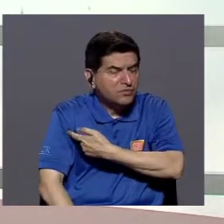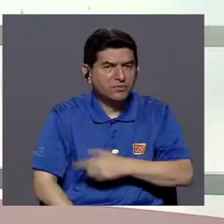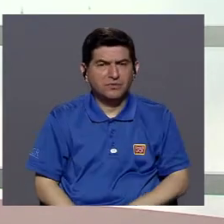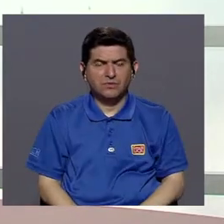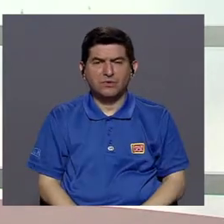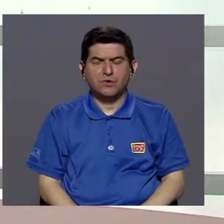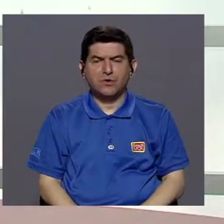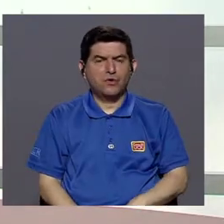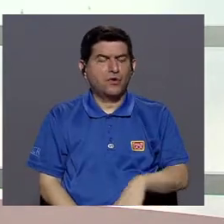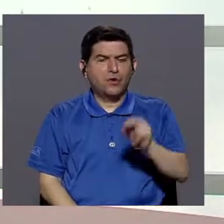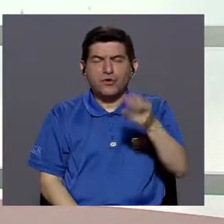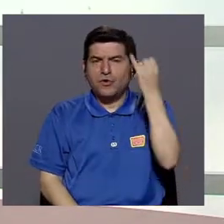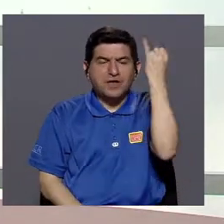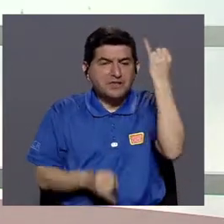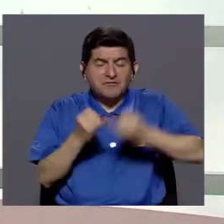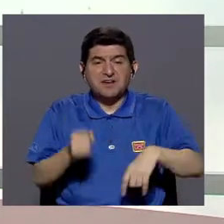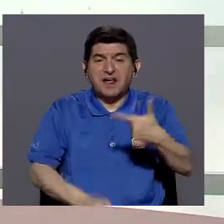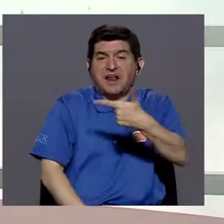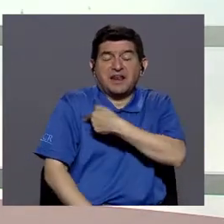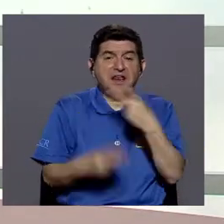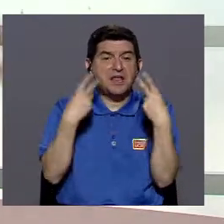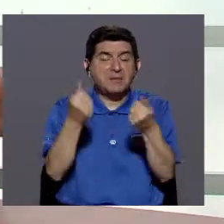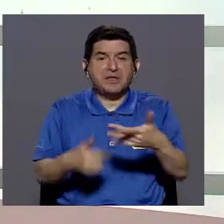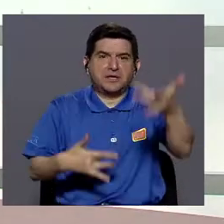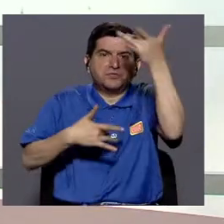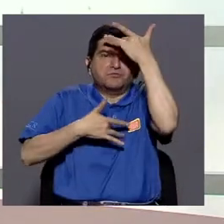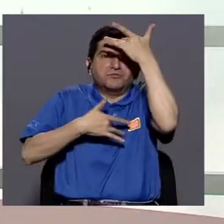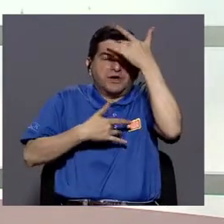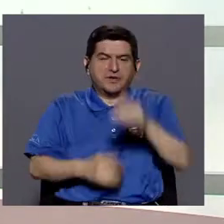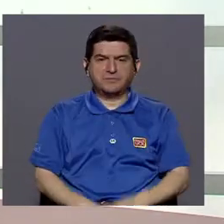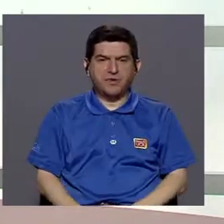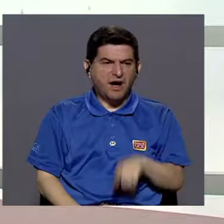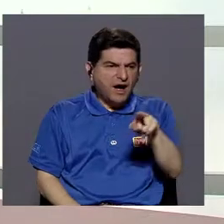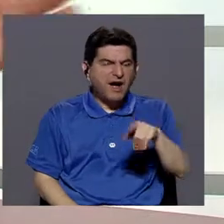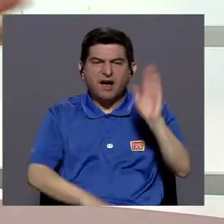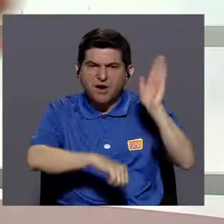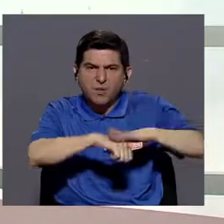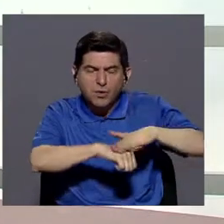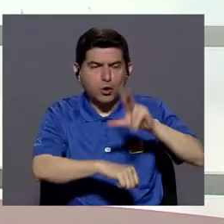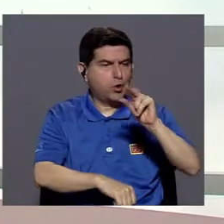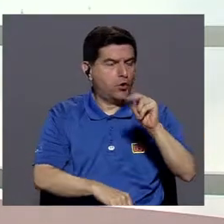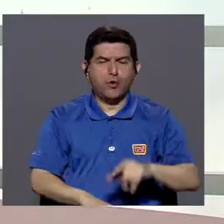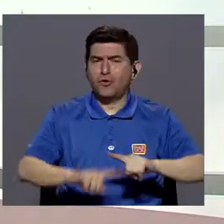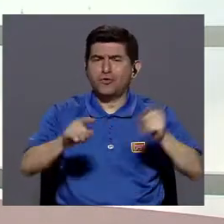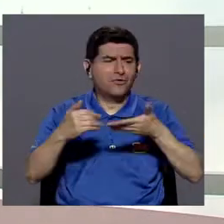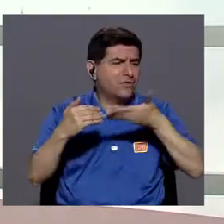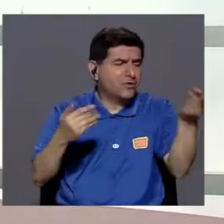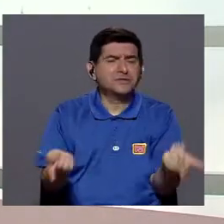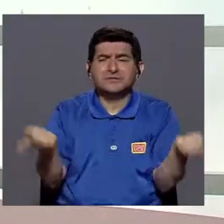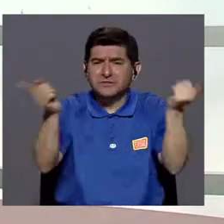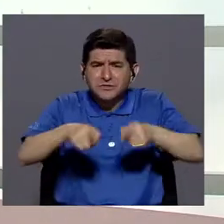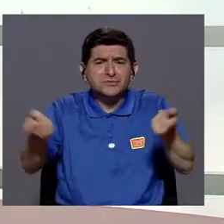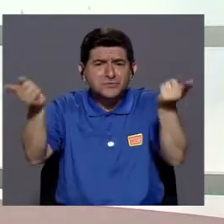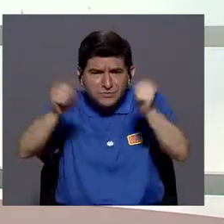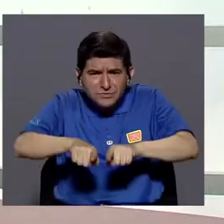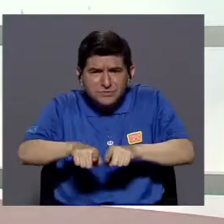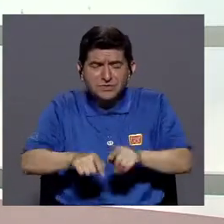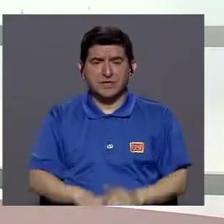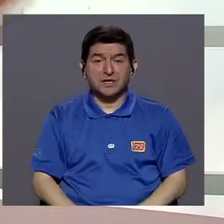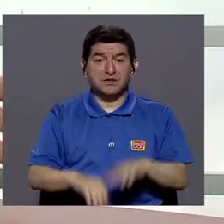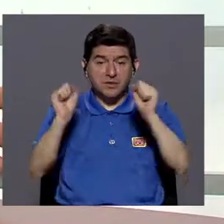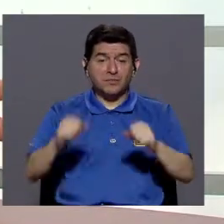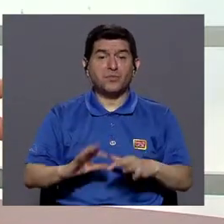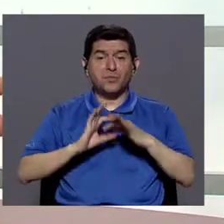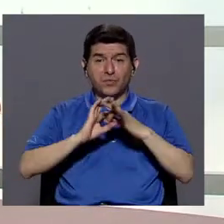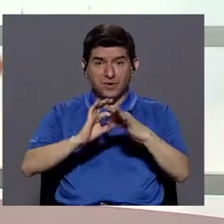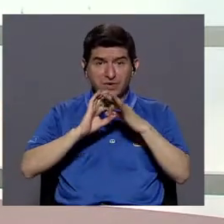concluyamos de que lo vacunaron inmediatamente caña enfermo, por lo tanto, es la vacuna, no, hay un montón de cosas que pueden pasar a lo largo de, y pueden